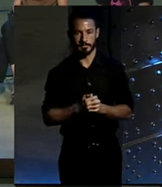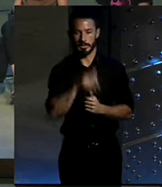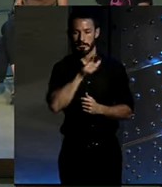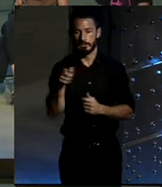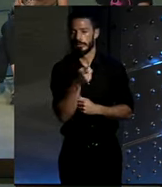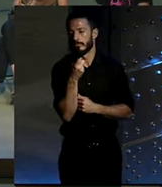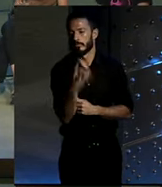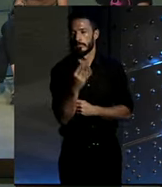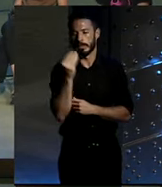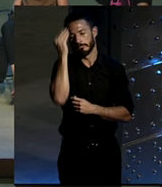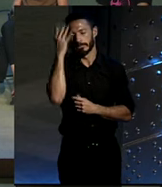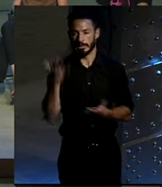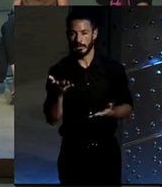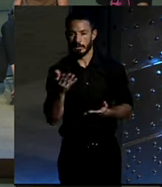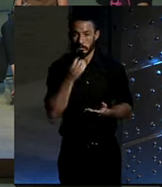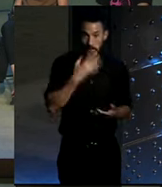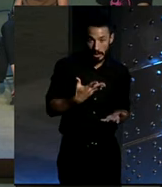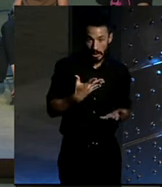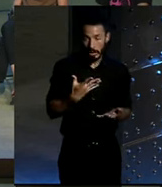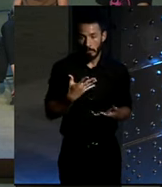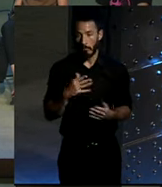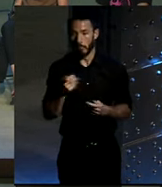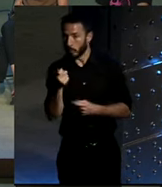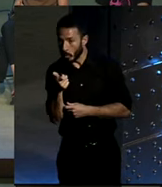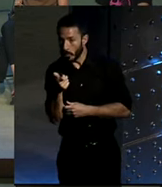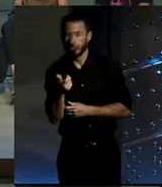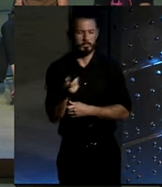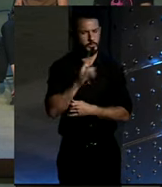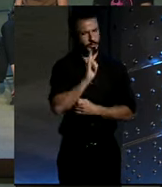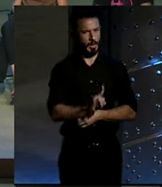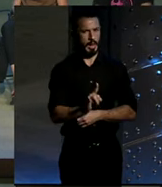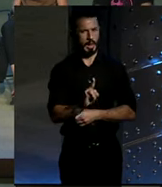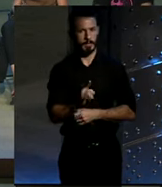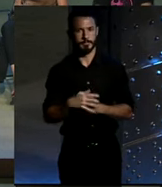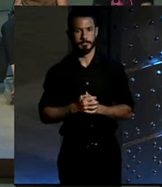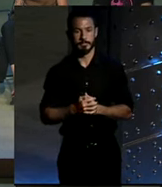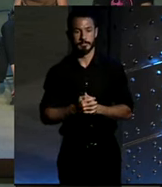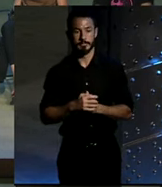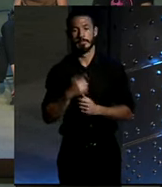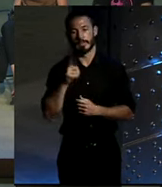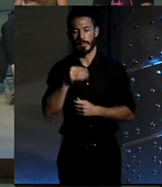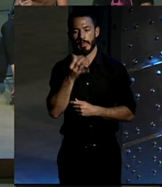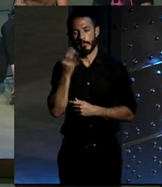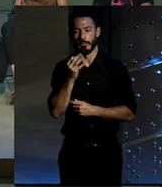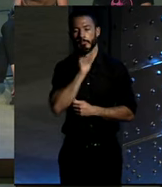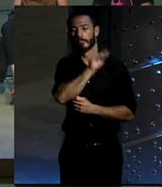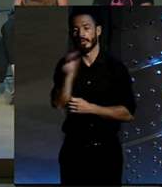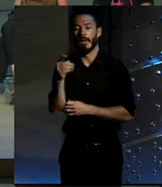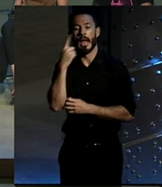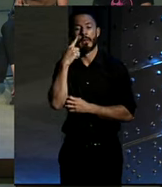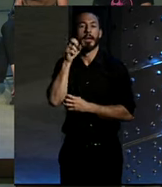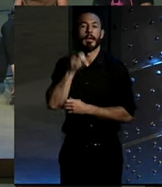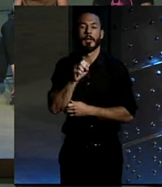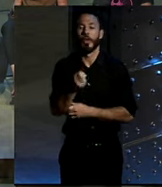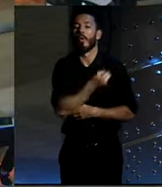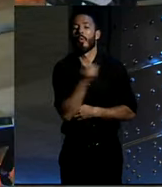ha venido en bici para acá, parece suficiente. un buen porcentaje. No está mal. Bueno, también habría que preguntar, ¿cuántos han venido caminando? También, ¿cuántos han venido